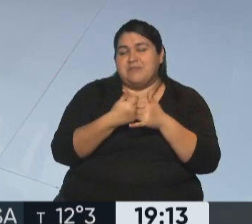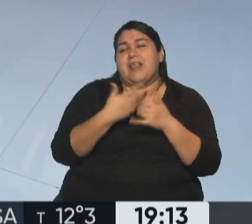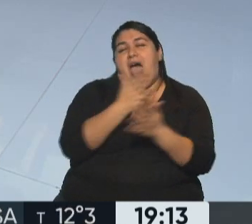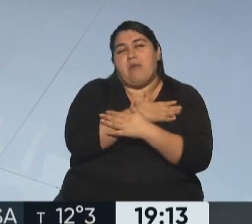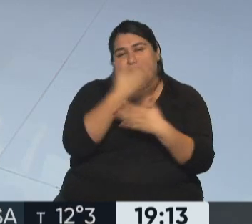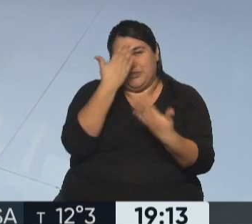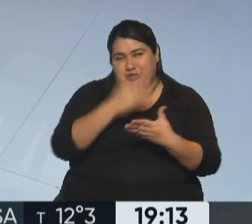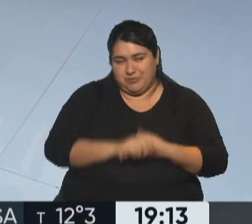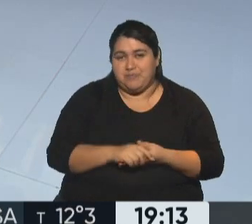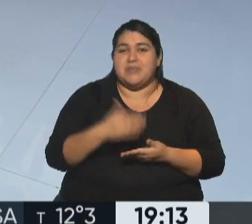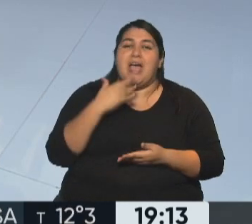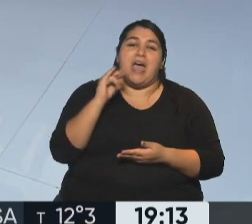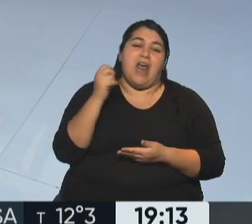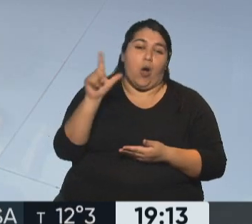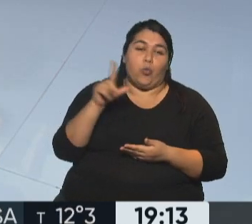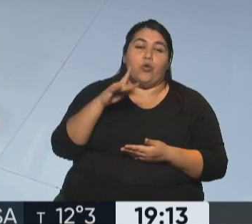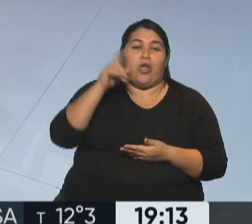abrazo. Gracias Raúl de la Torre aquí en el Noti del Domingo.